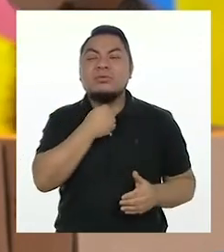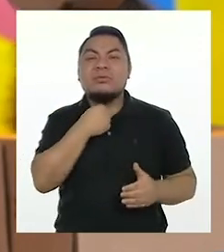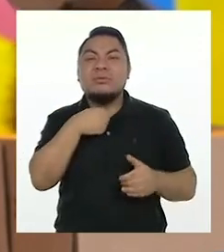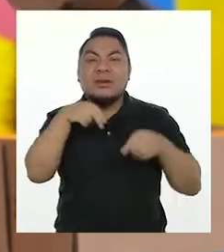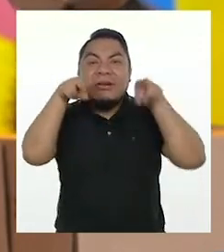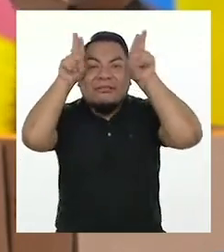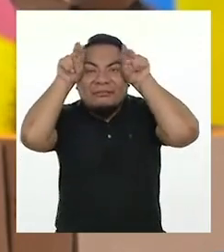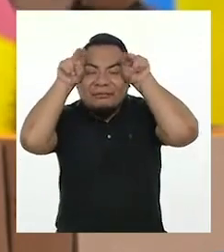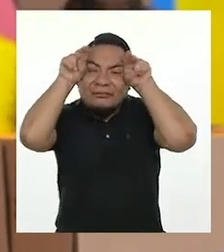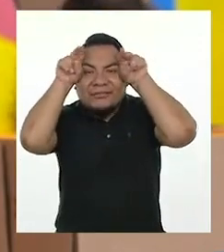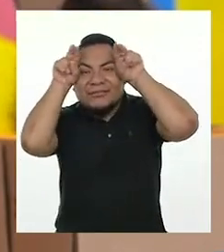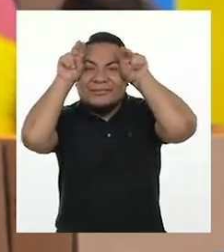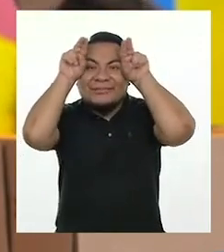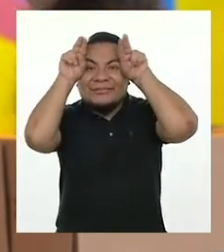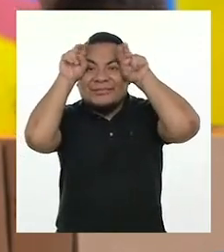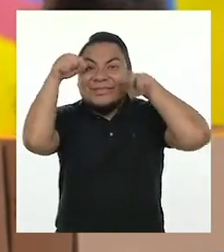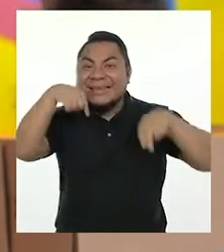conejos.